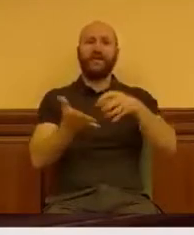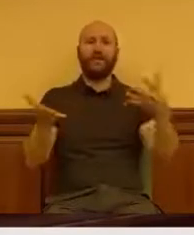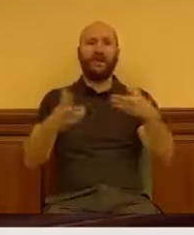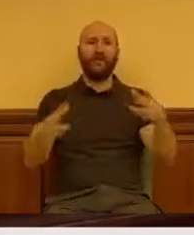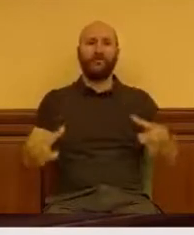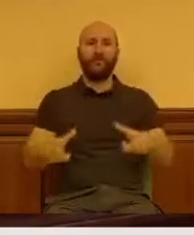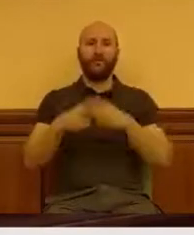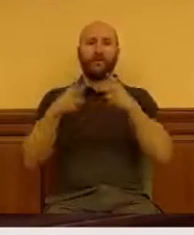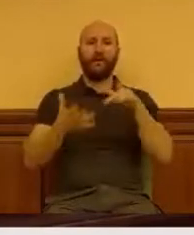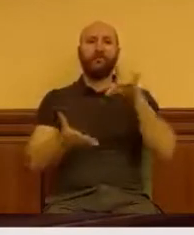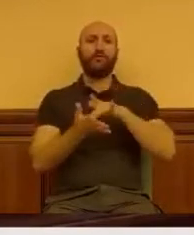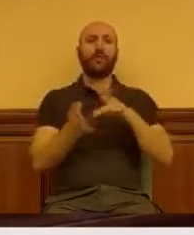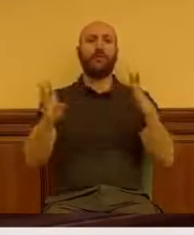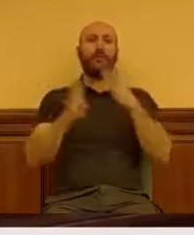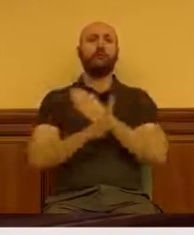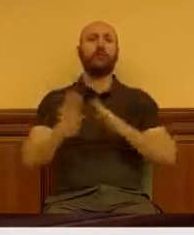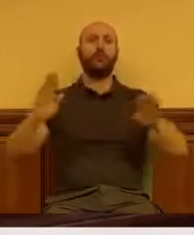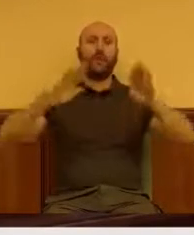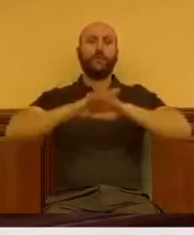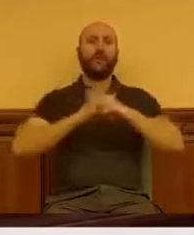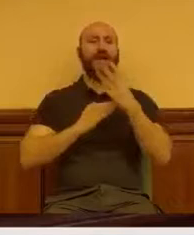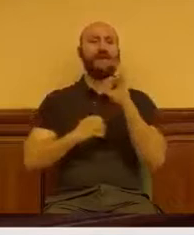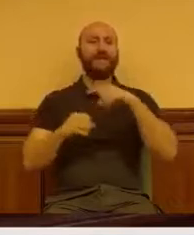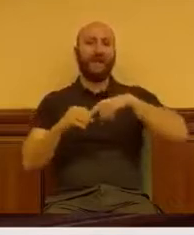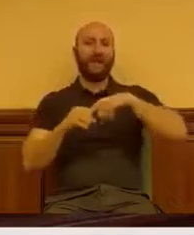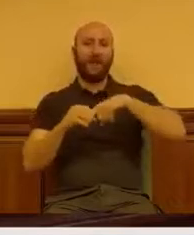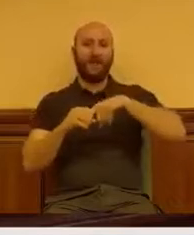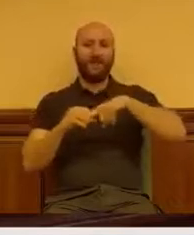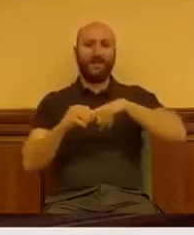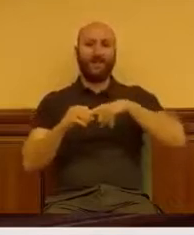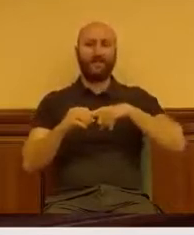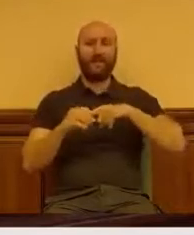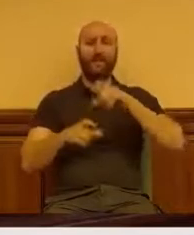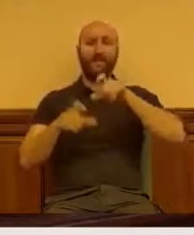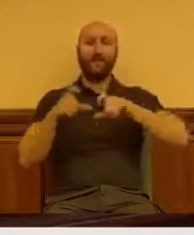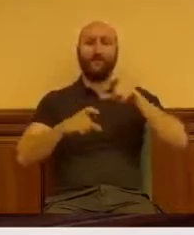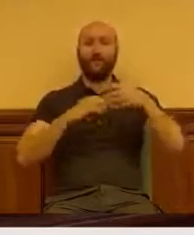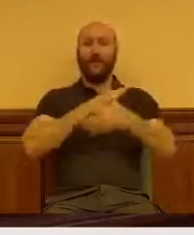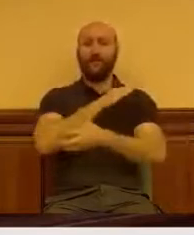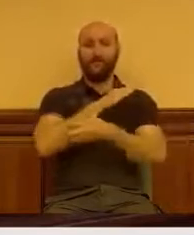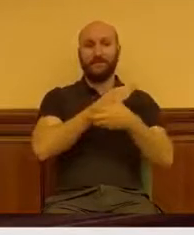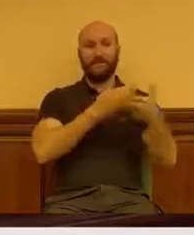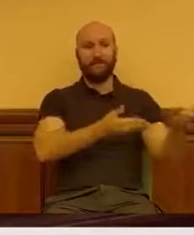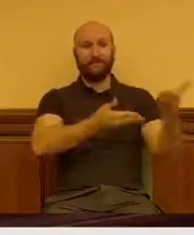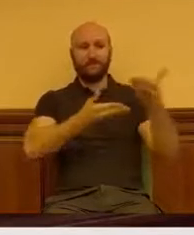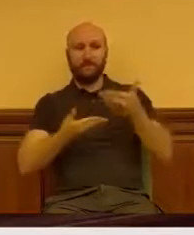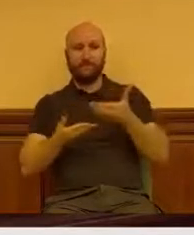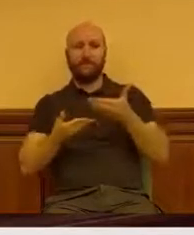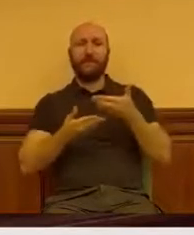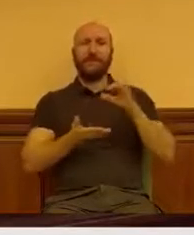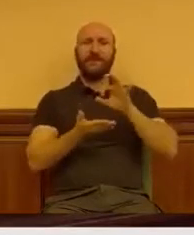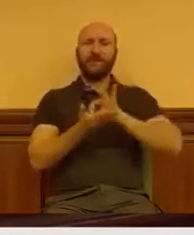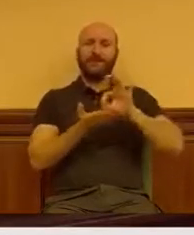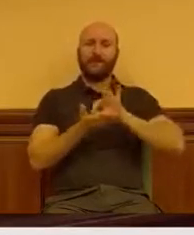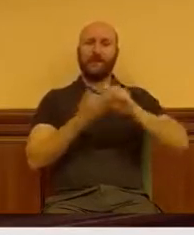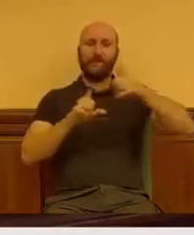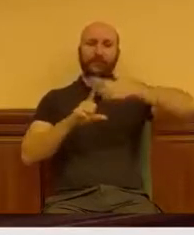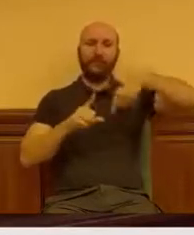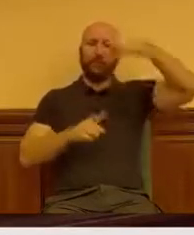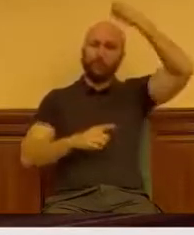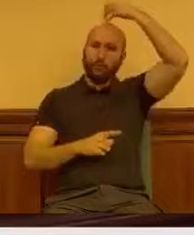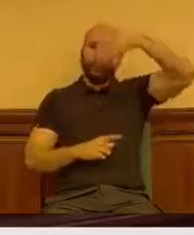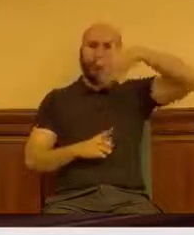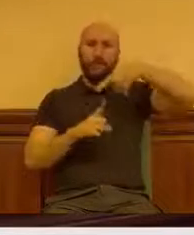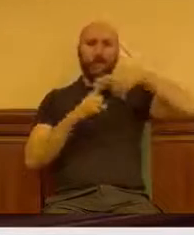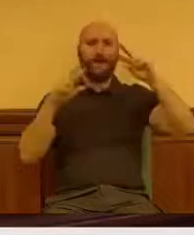turno de noche, 30 plazas de pernoctación para personas sin hogar con servicio de lavandería, duchas y restaurante, el